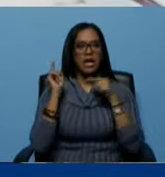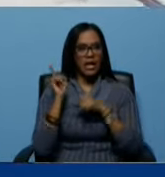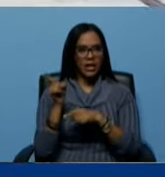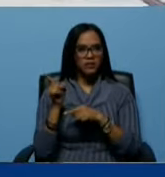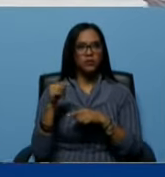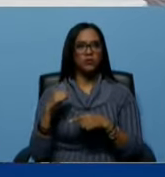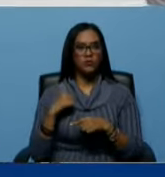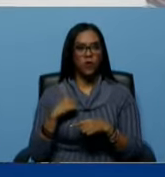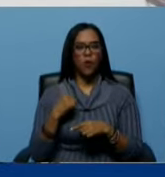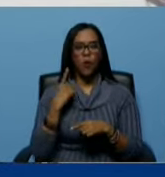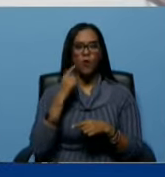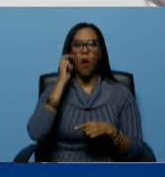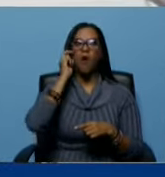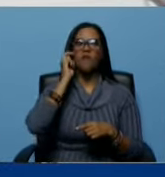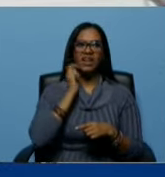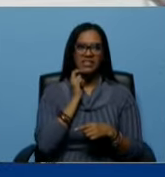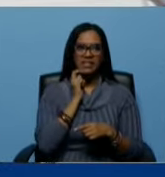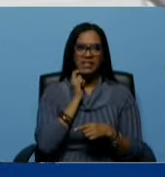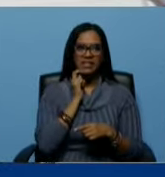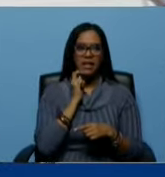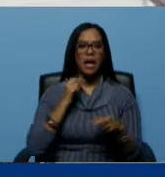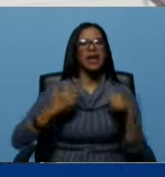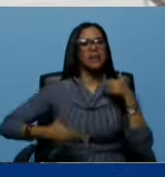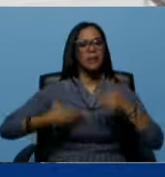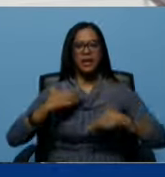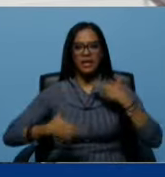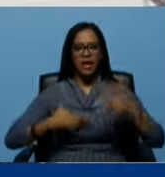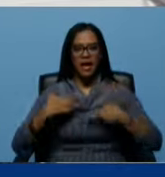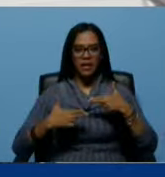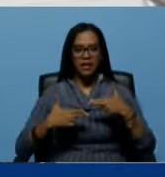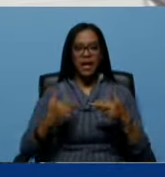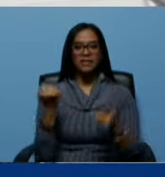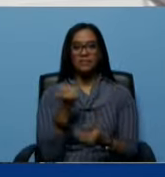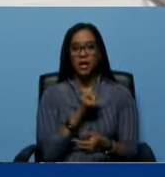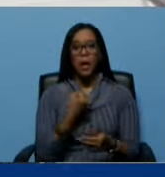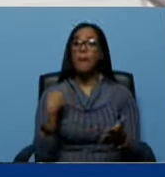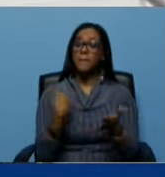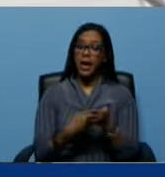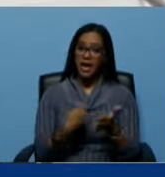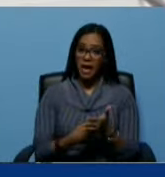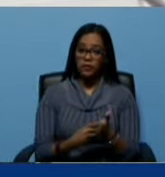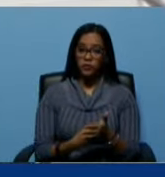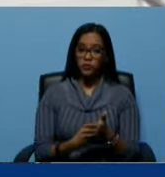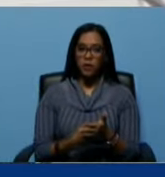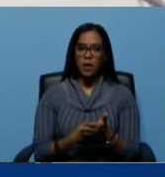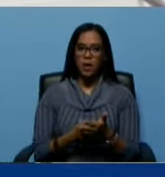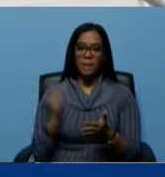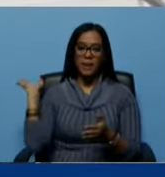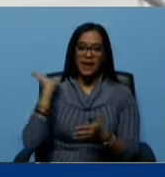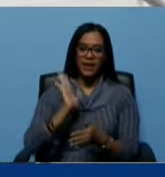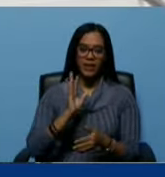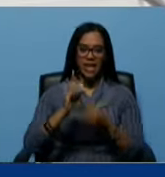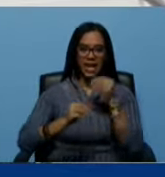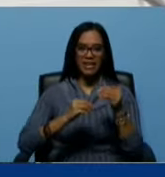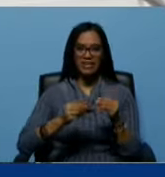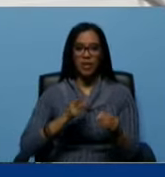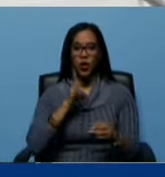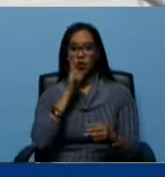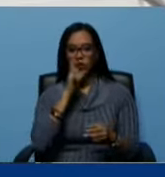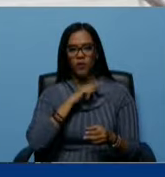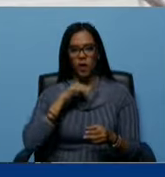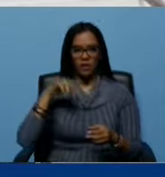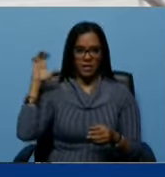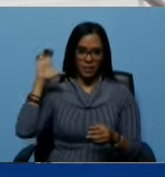unos fascistas delincuentes mercenarios pagados para venir a crear terror en nuestra patria